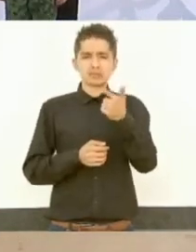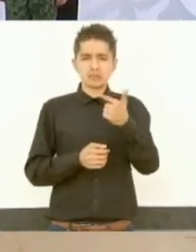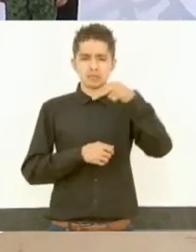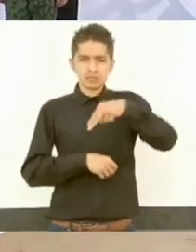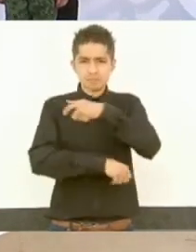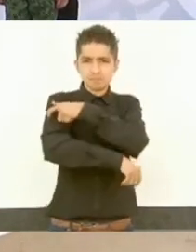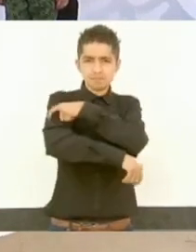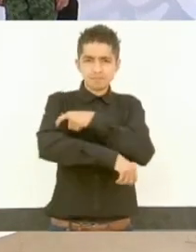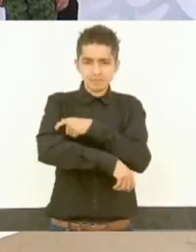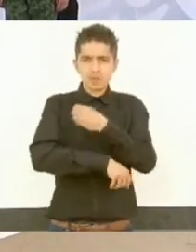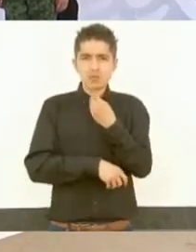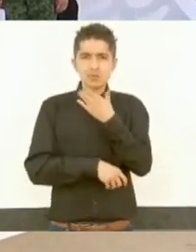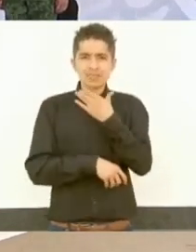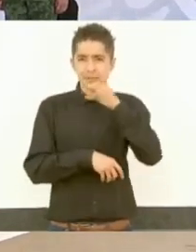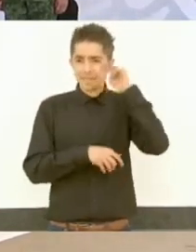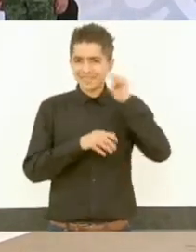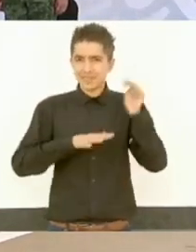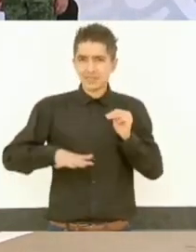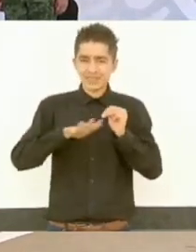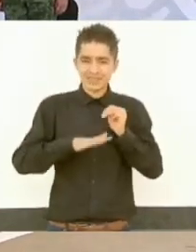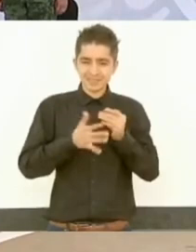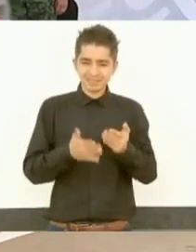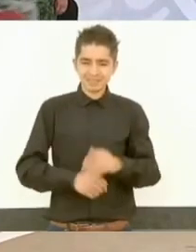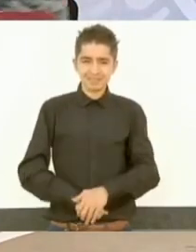la Guardia Nacional de Cotija, Michoacán.